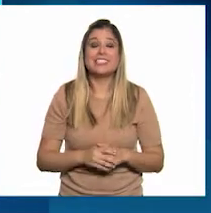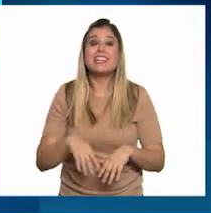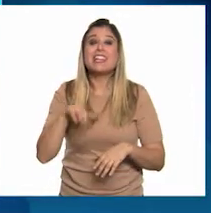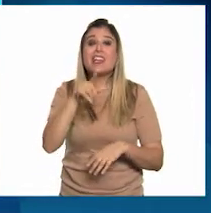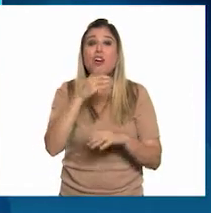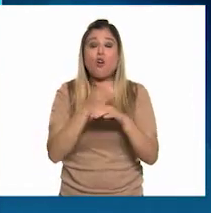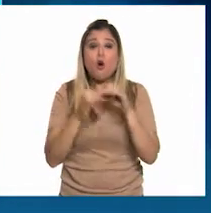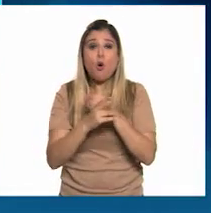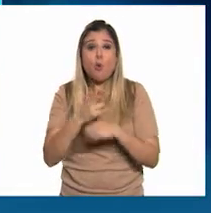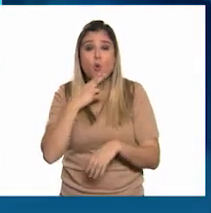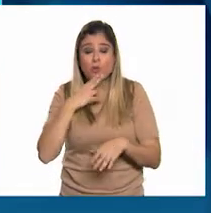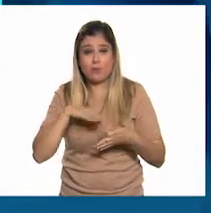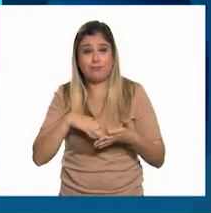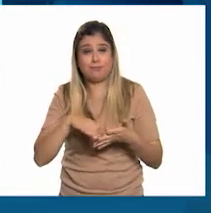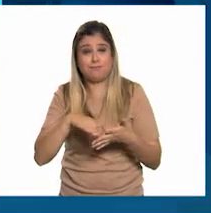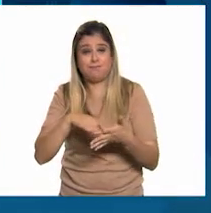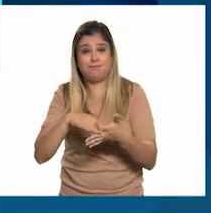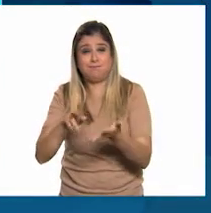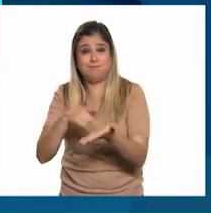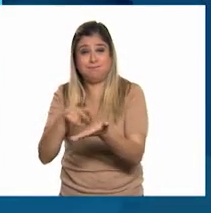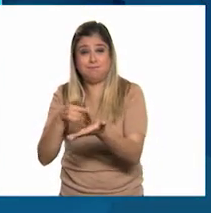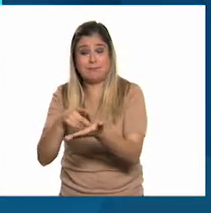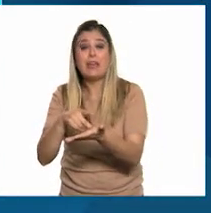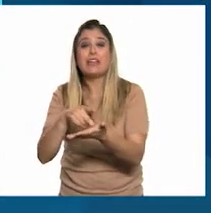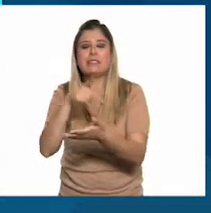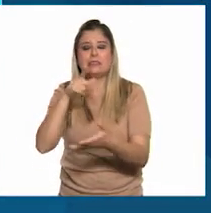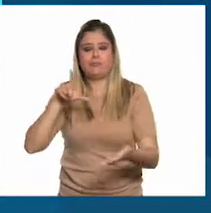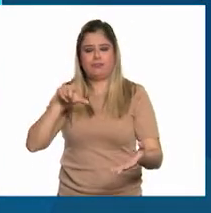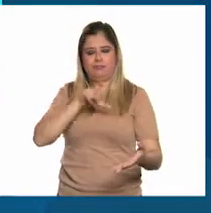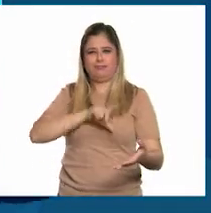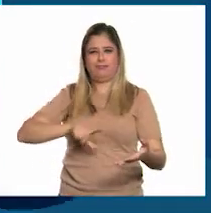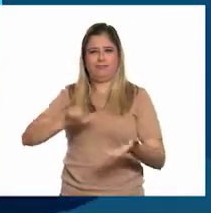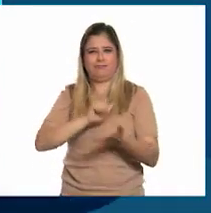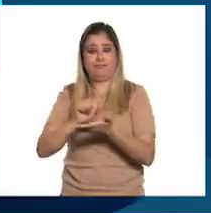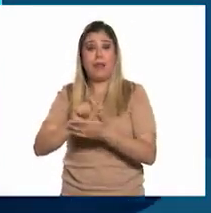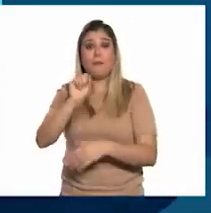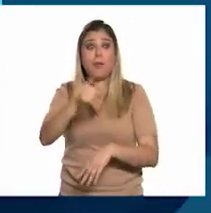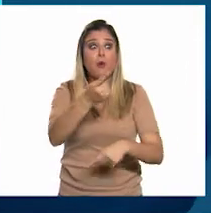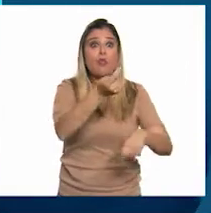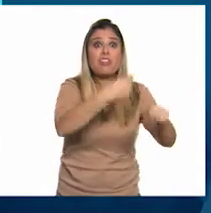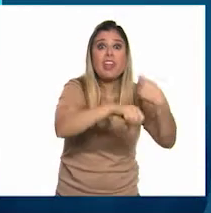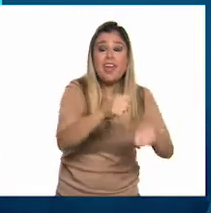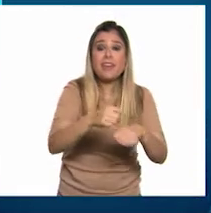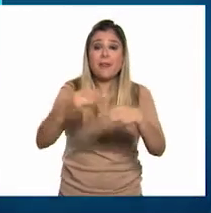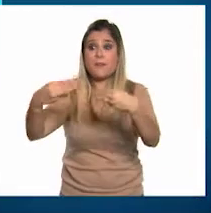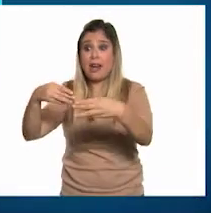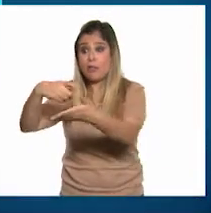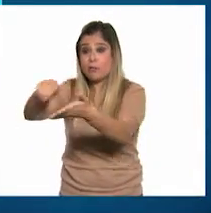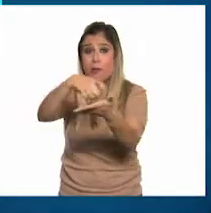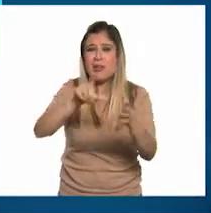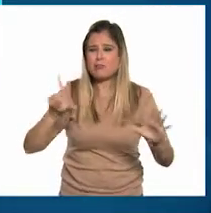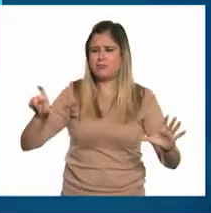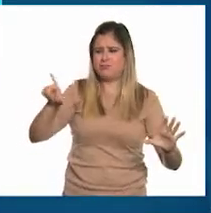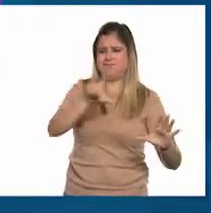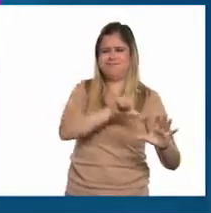Desinfecta las superficies de los objetos que más utilizas. También las cosas que compres en la tienda o en el supermercado.